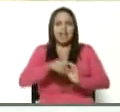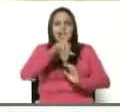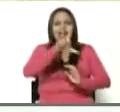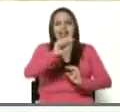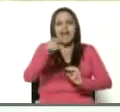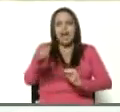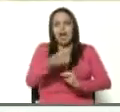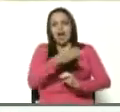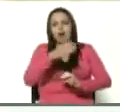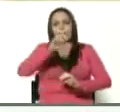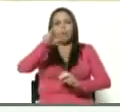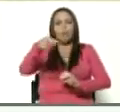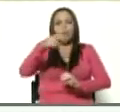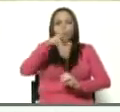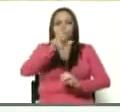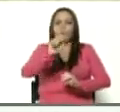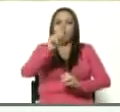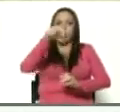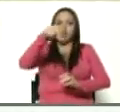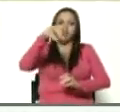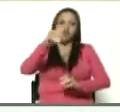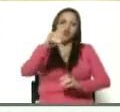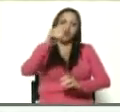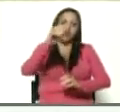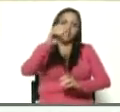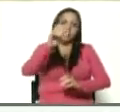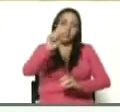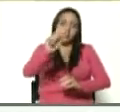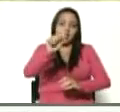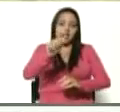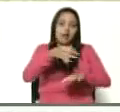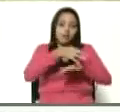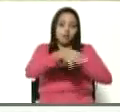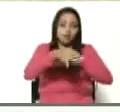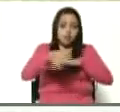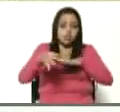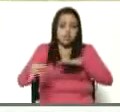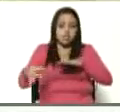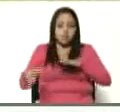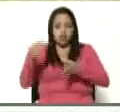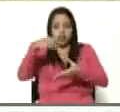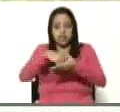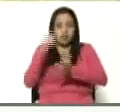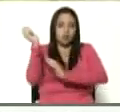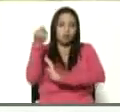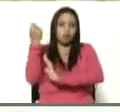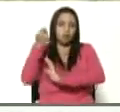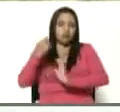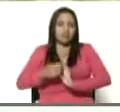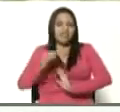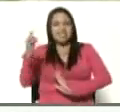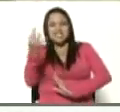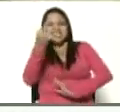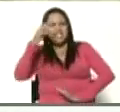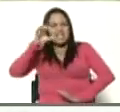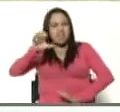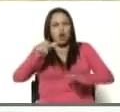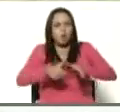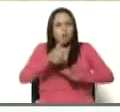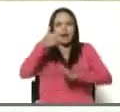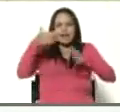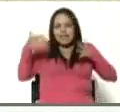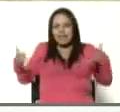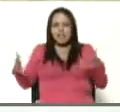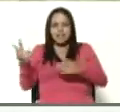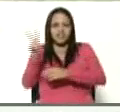en el municipio Viruaca del estado Apure. Este es el tercer estado más grande de